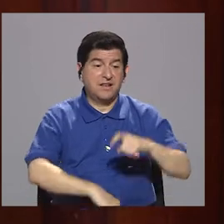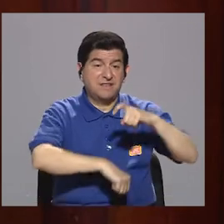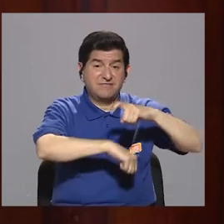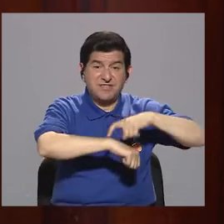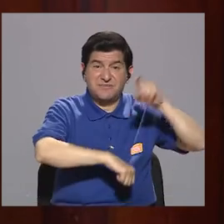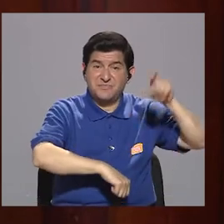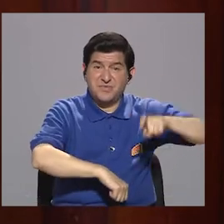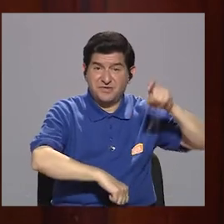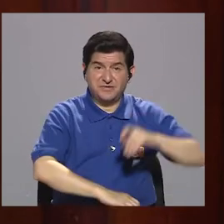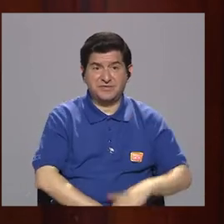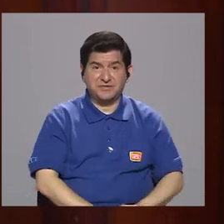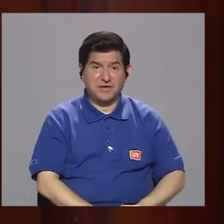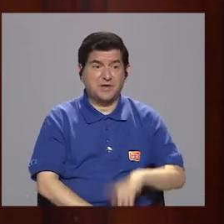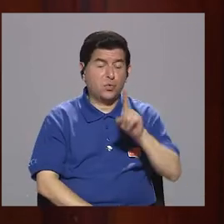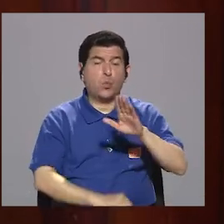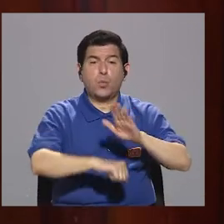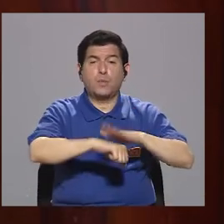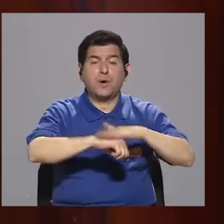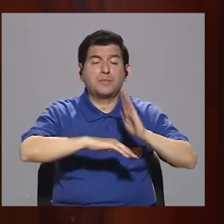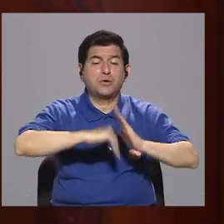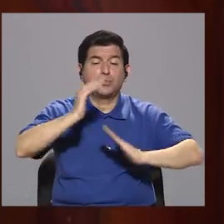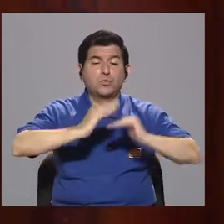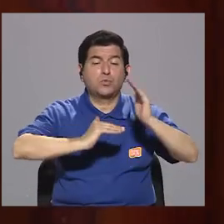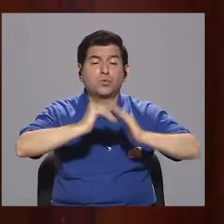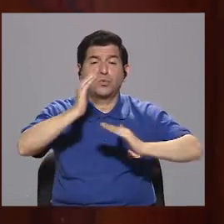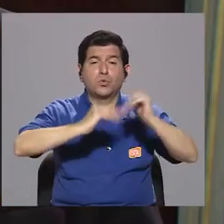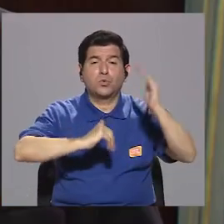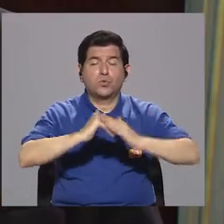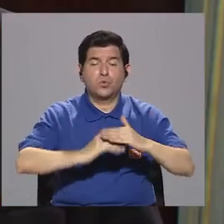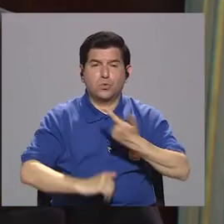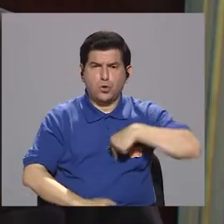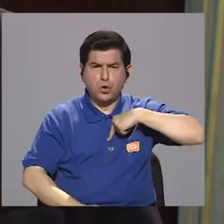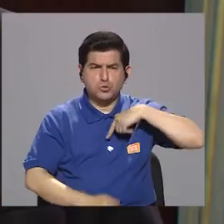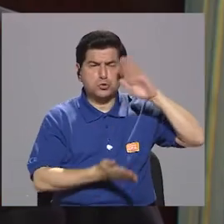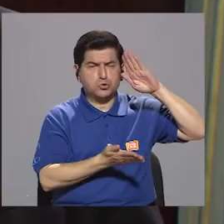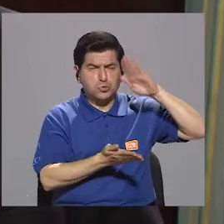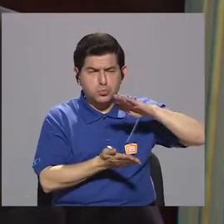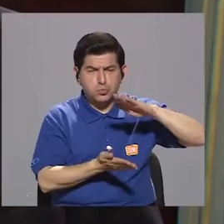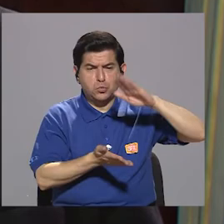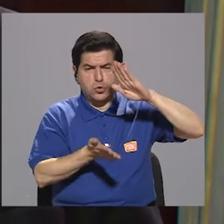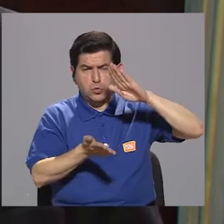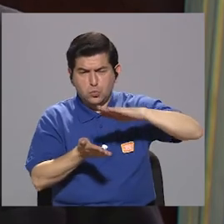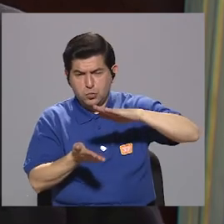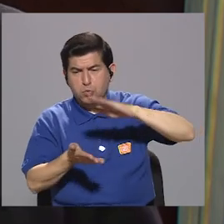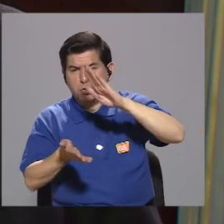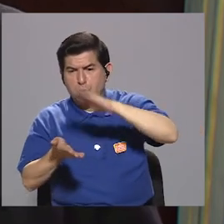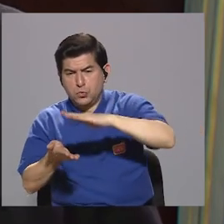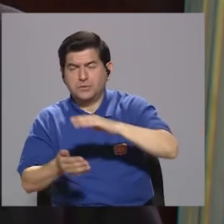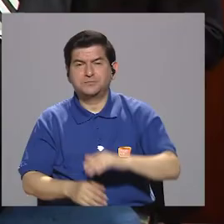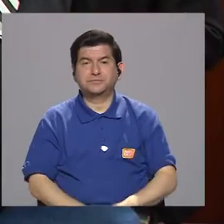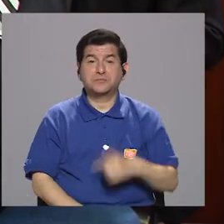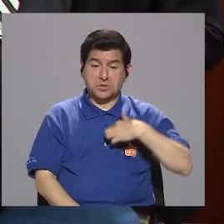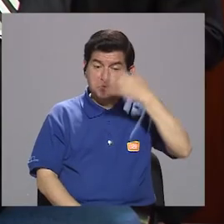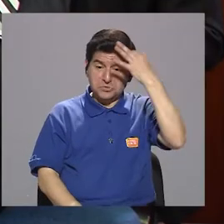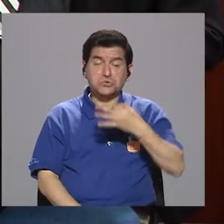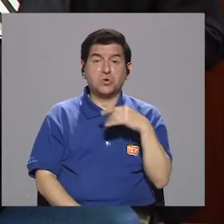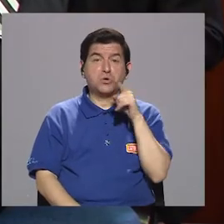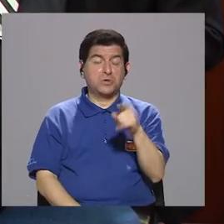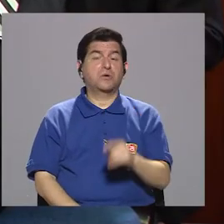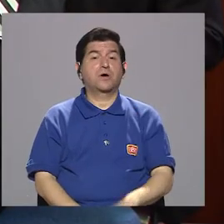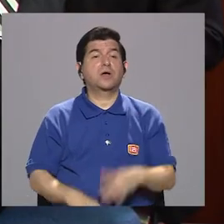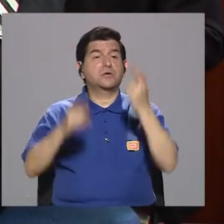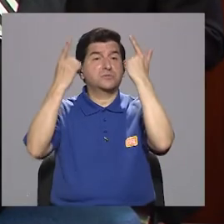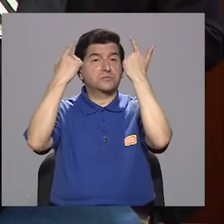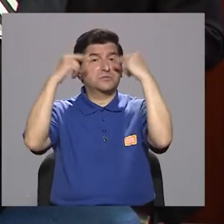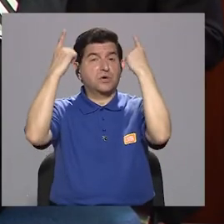los tiempos en que se tramita un permiso de construcción. Y lo hemos venido bajando, hemos venido reduciendo y me parece que eso es